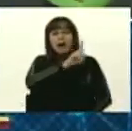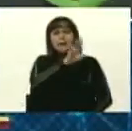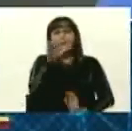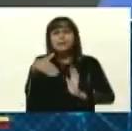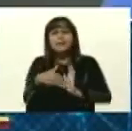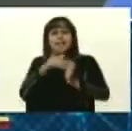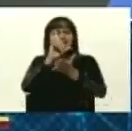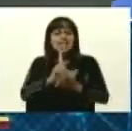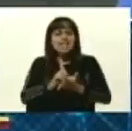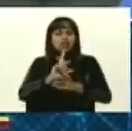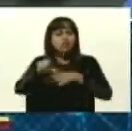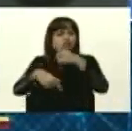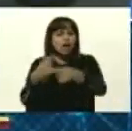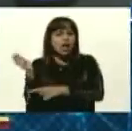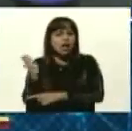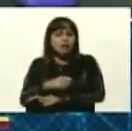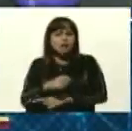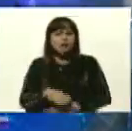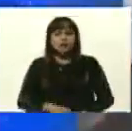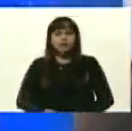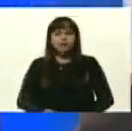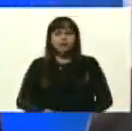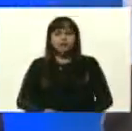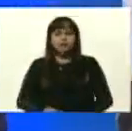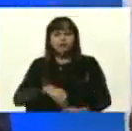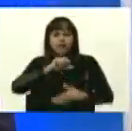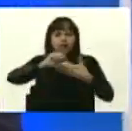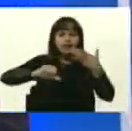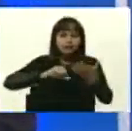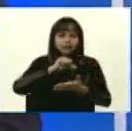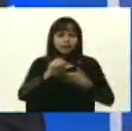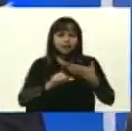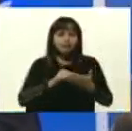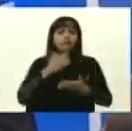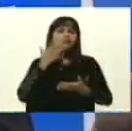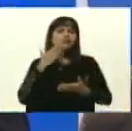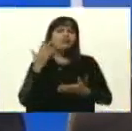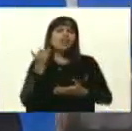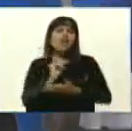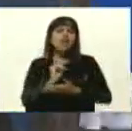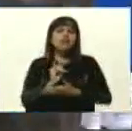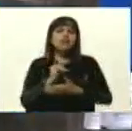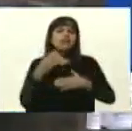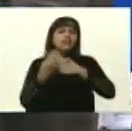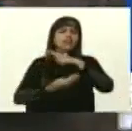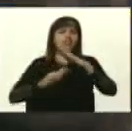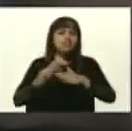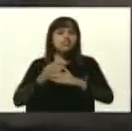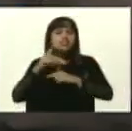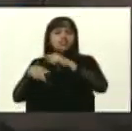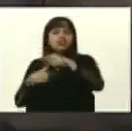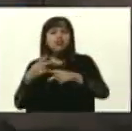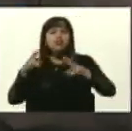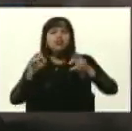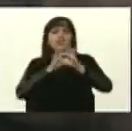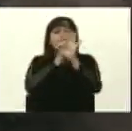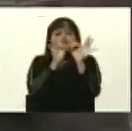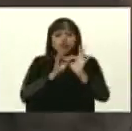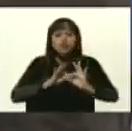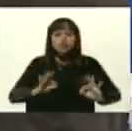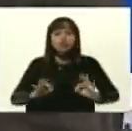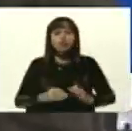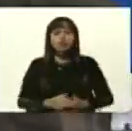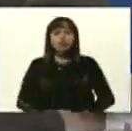mes, la producción de estos aceites, que básicamente es materia prima, luego para nuevas formulaciones,